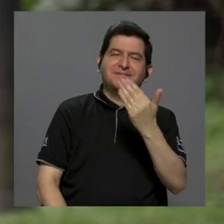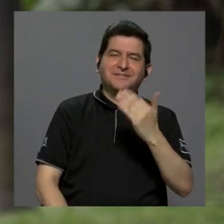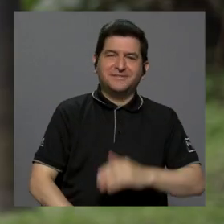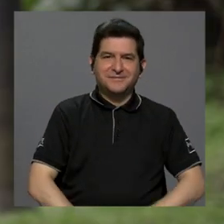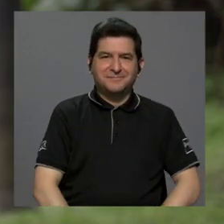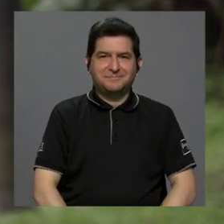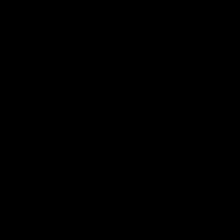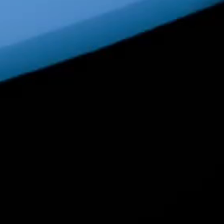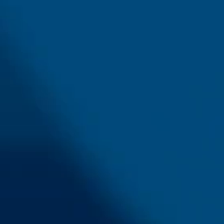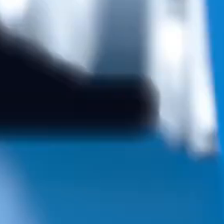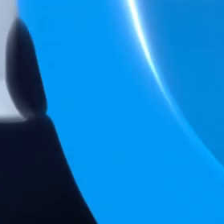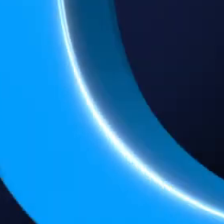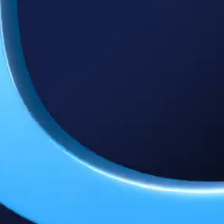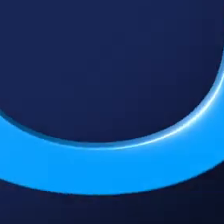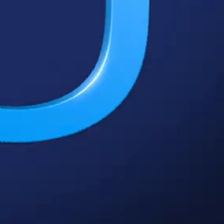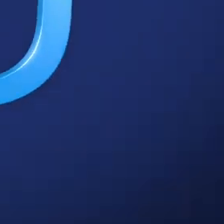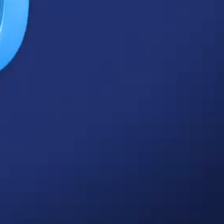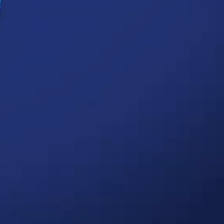amable. Muchísimas gracias.